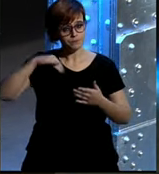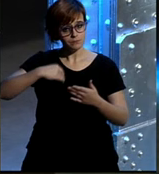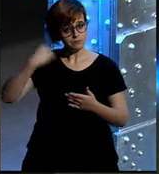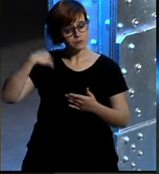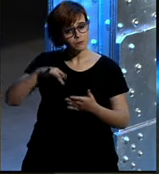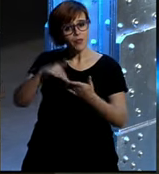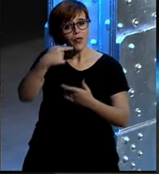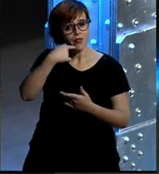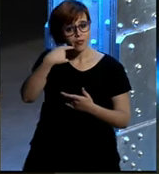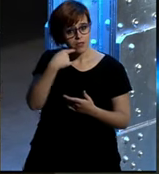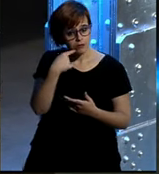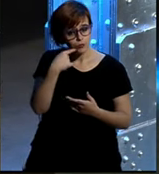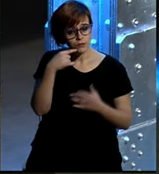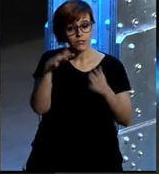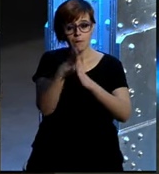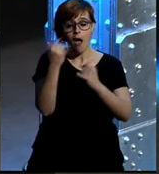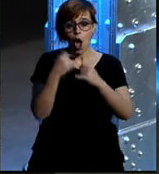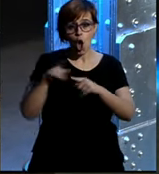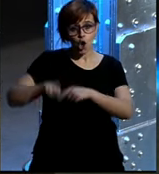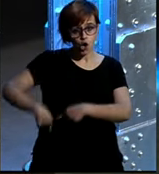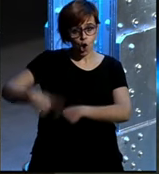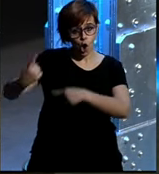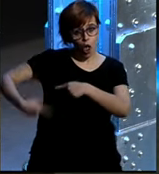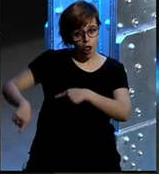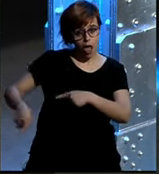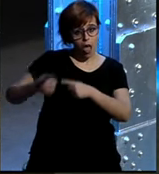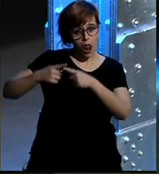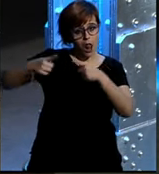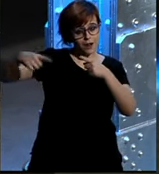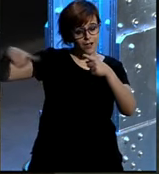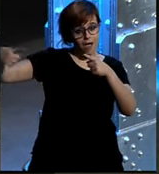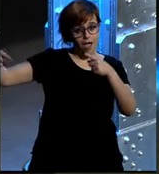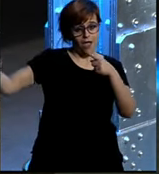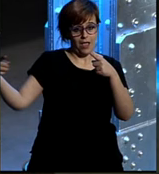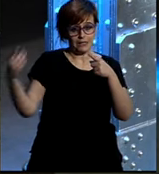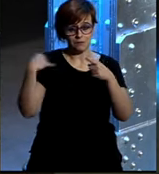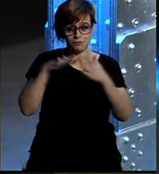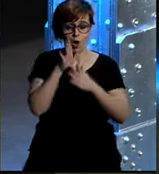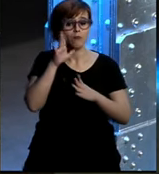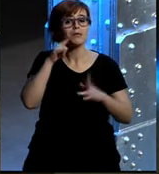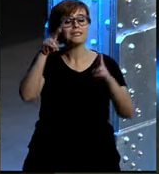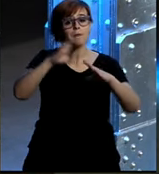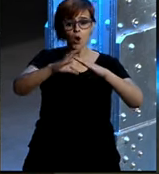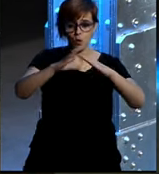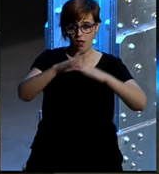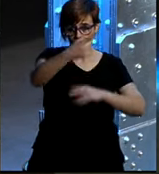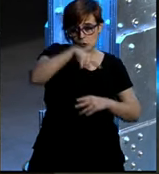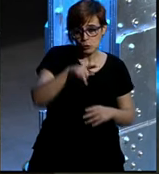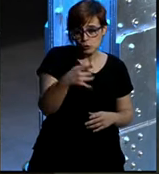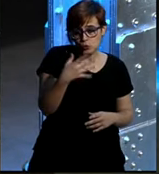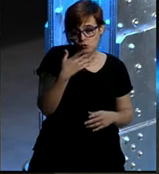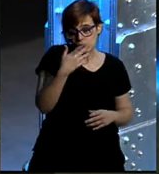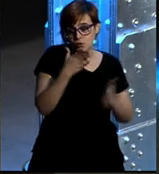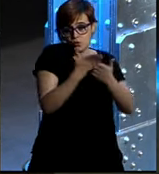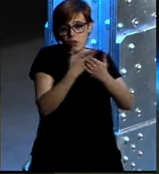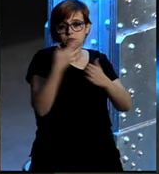la longitud alargada de la cola es la la consecuencia de una teoría que si estáis en comunicación habréis estudiado perfectamente